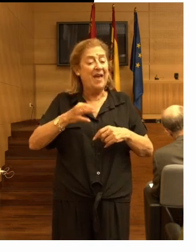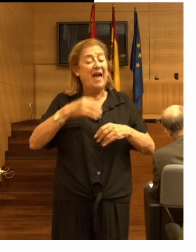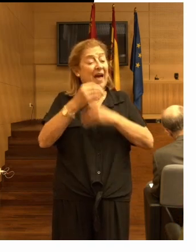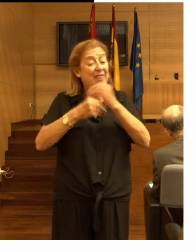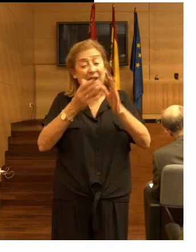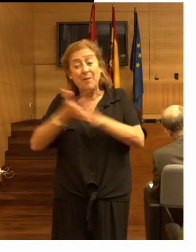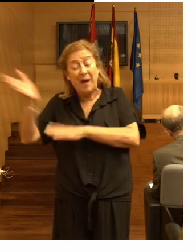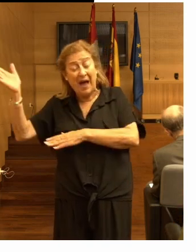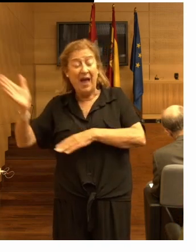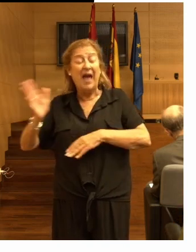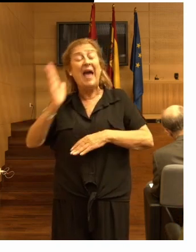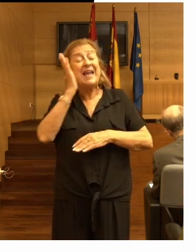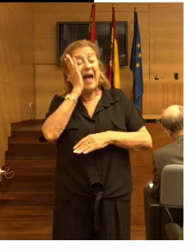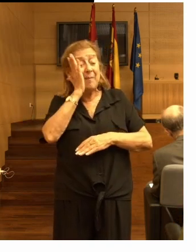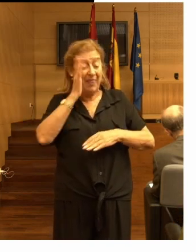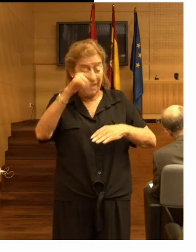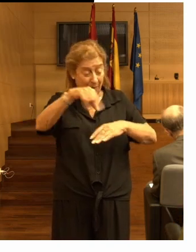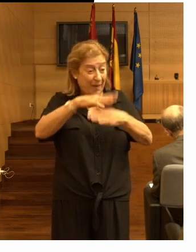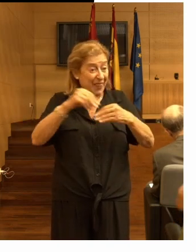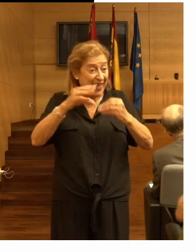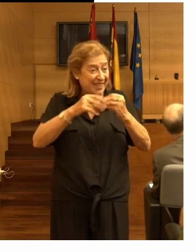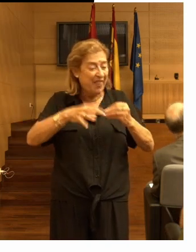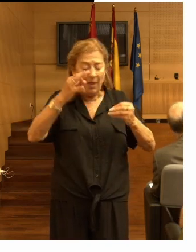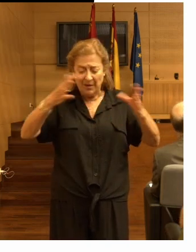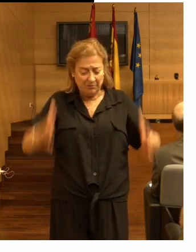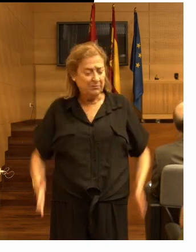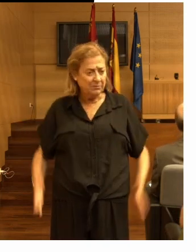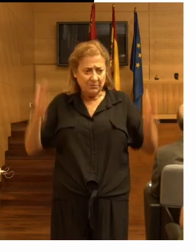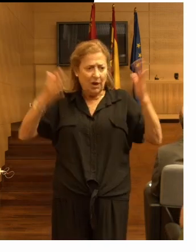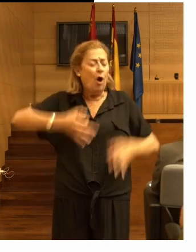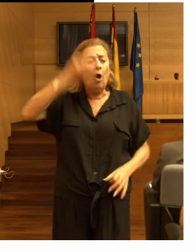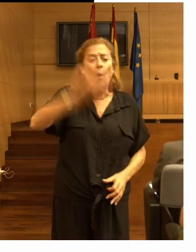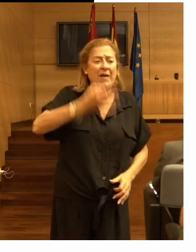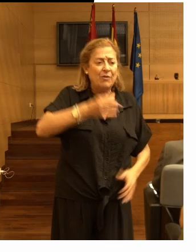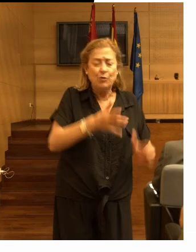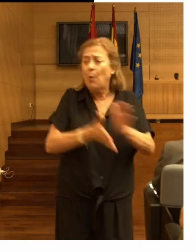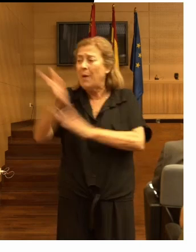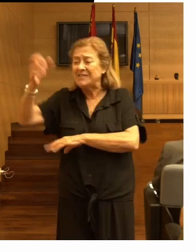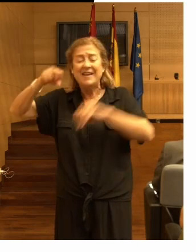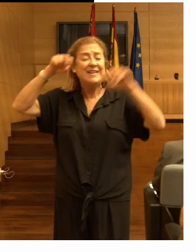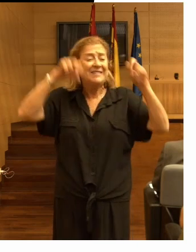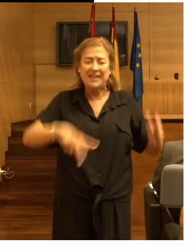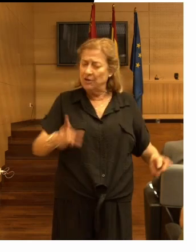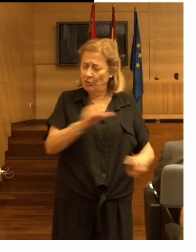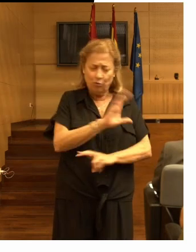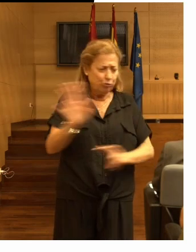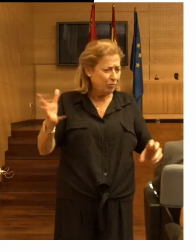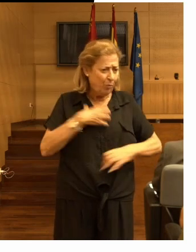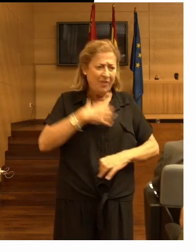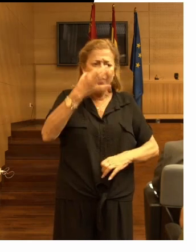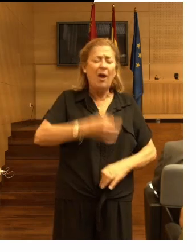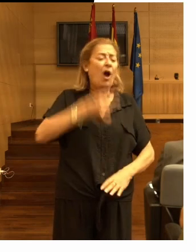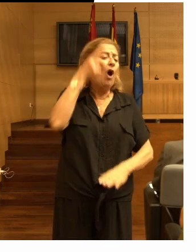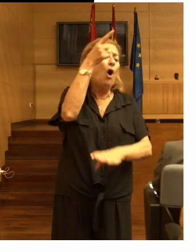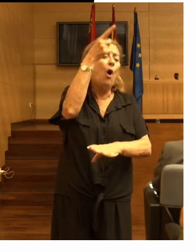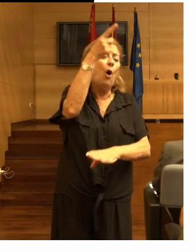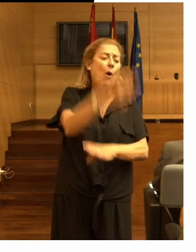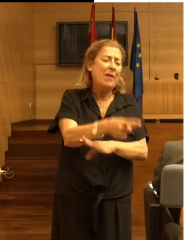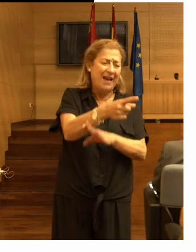poner la barandilla estuviera quien estuviera la cama y quisieran hacer lo que lo que fuera y